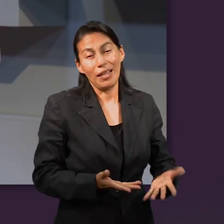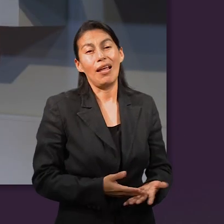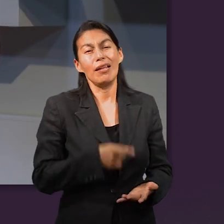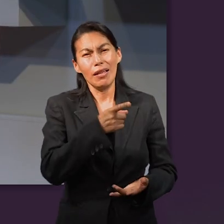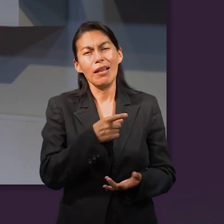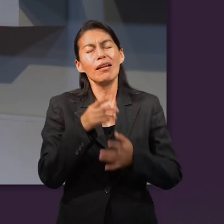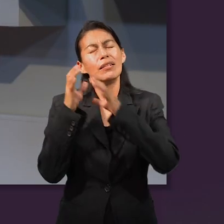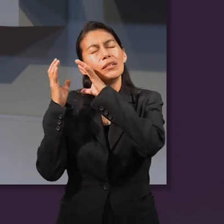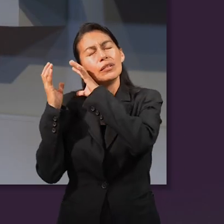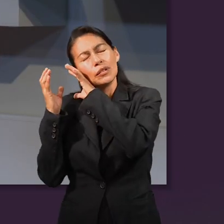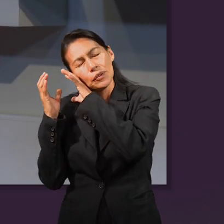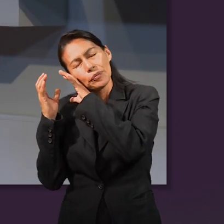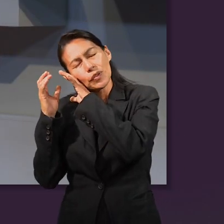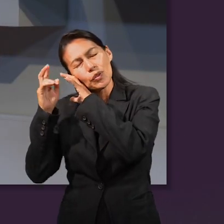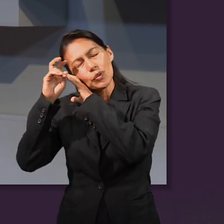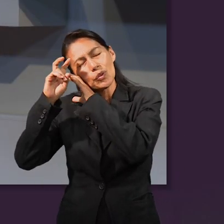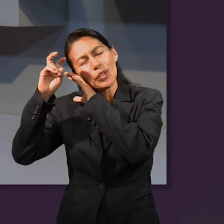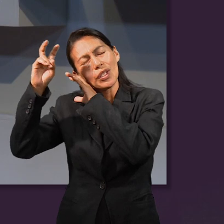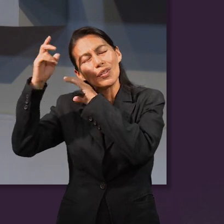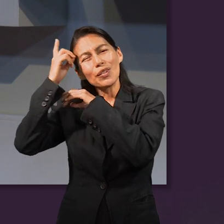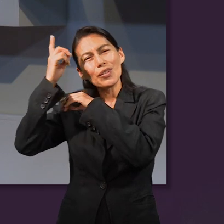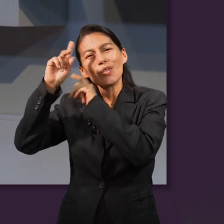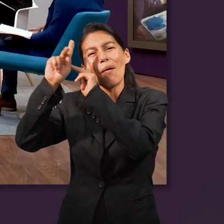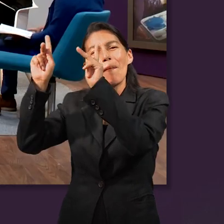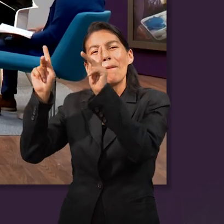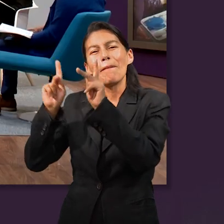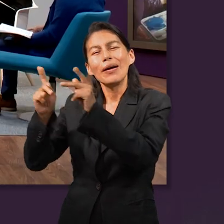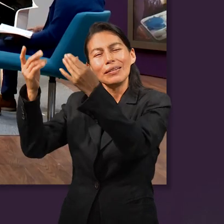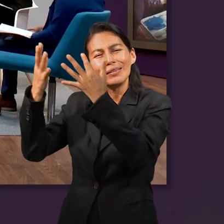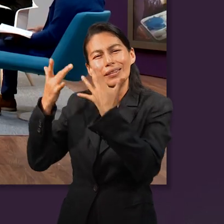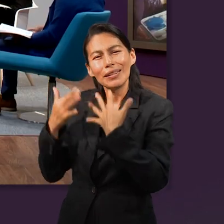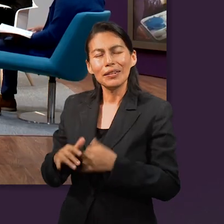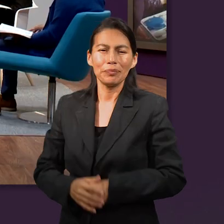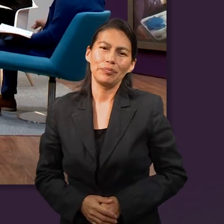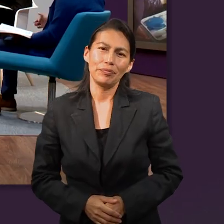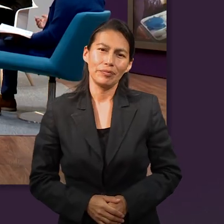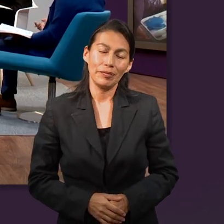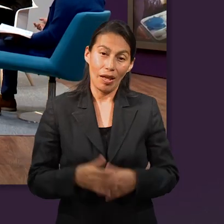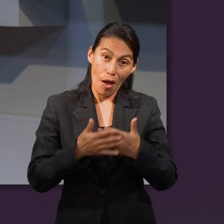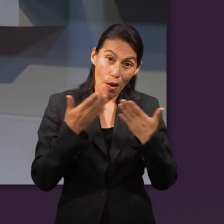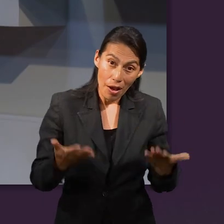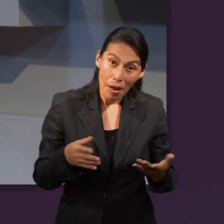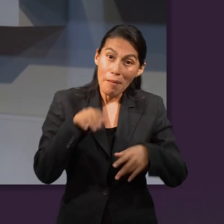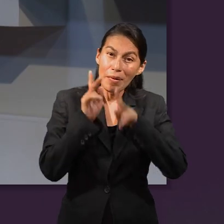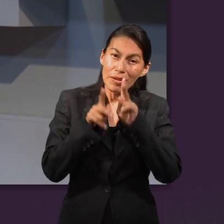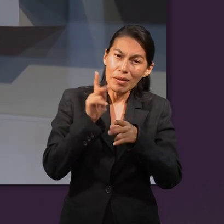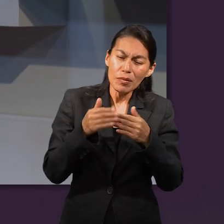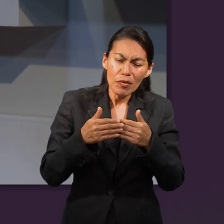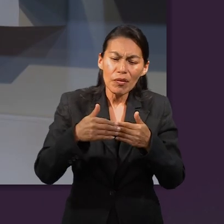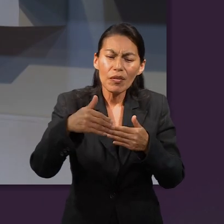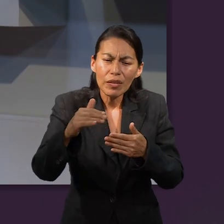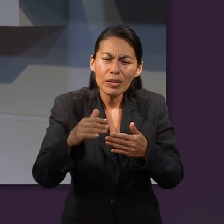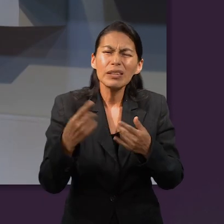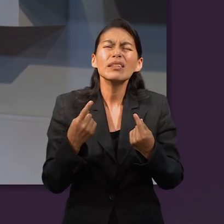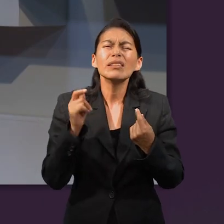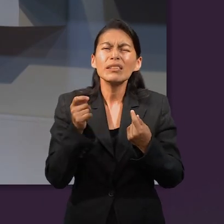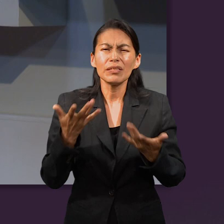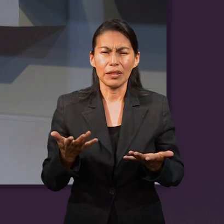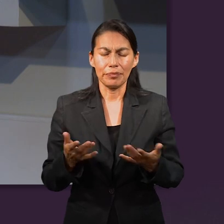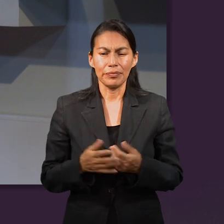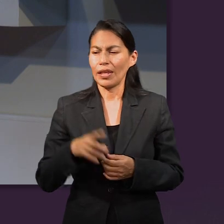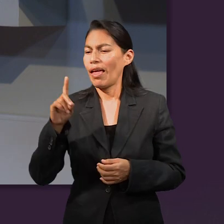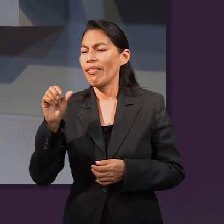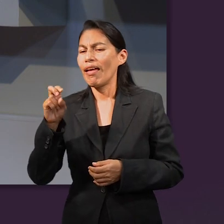salir huyendo, y bueno, Él tiene esa visión donde Dios le regresa, le regresa la paz. De aquí podemos platicar qué sigue de la